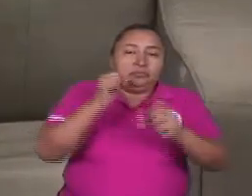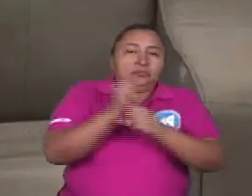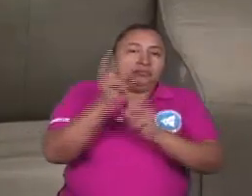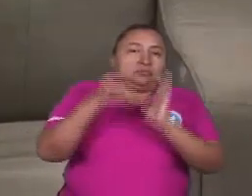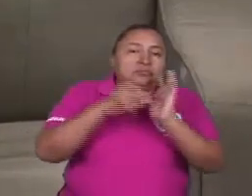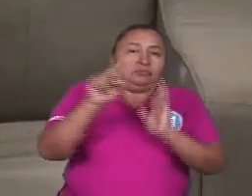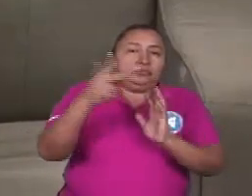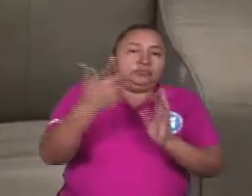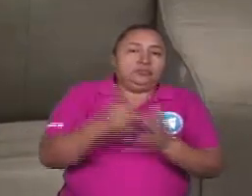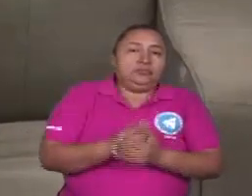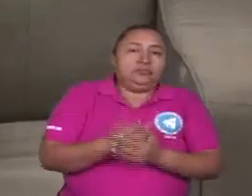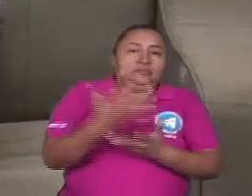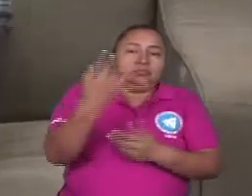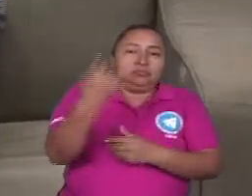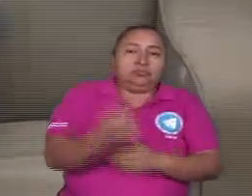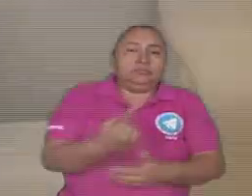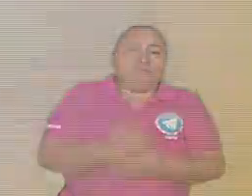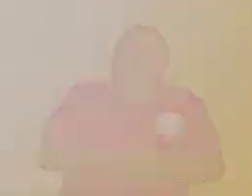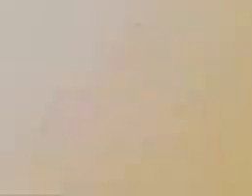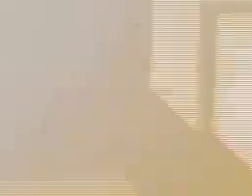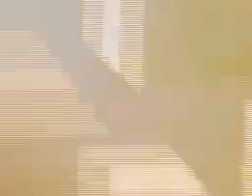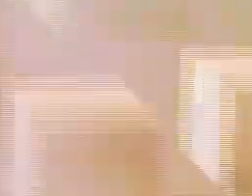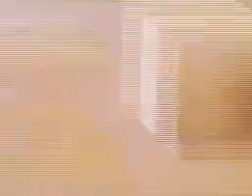2018 ya volvemos